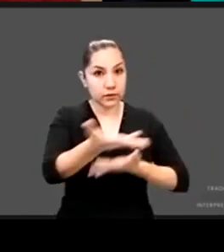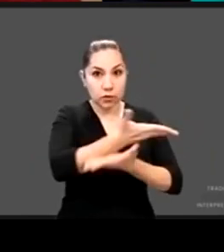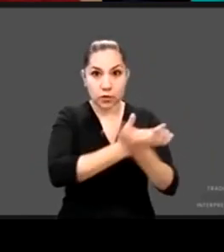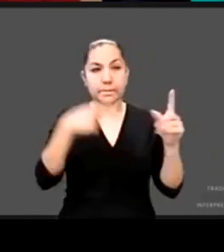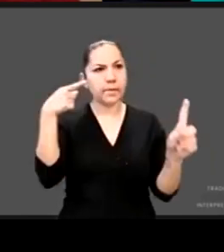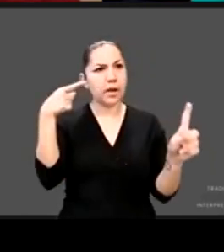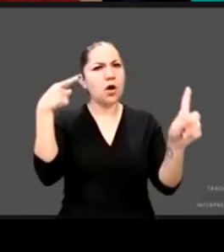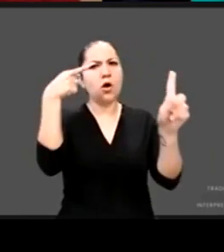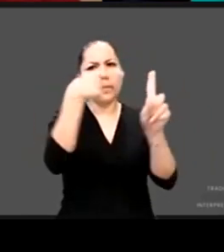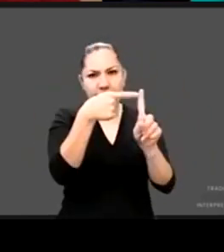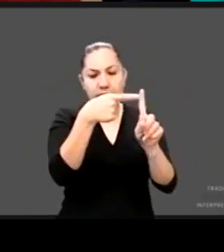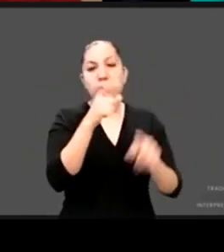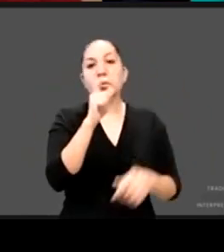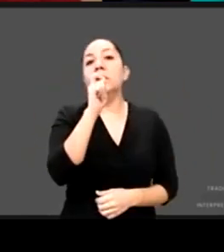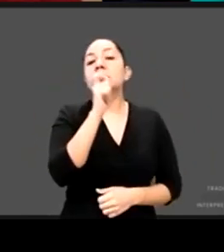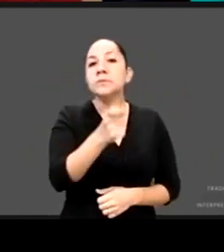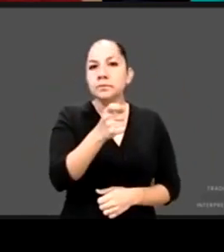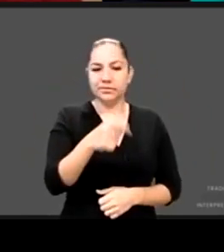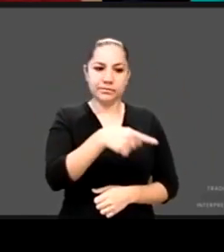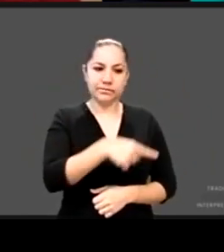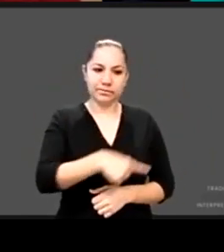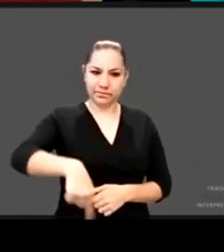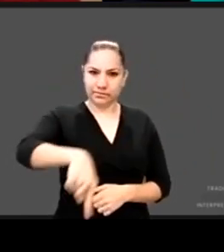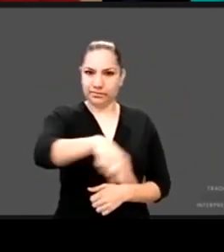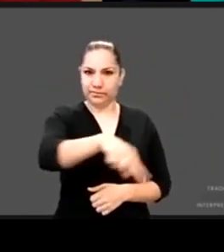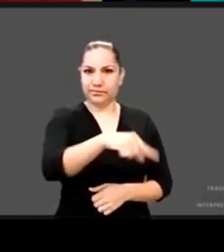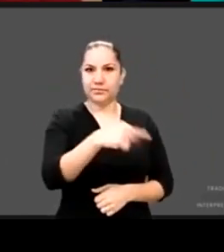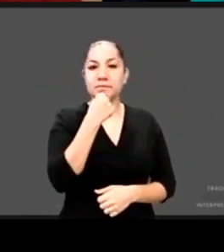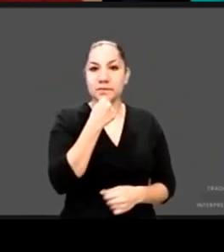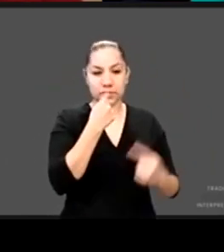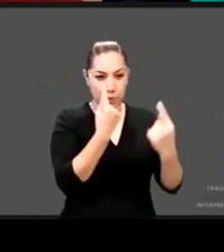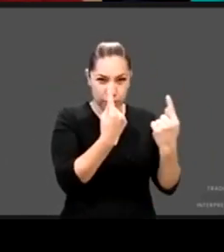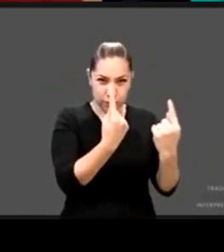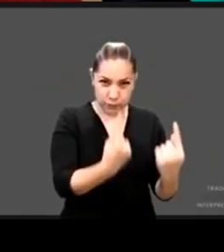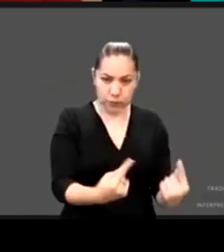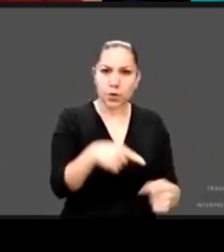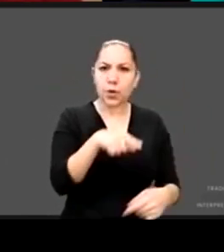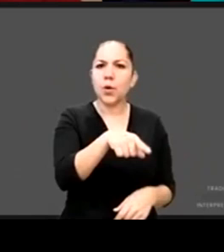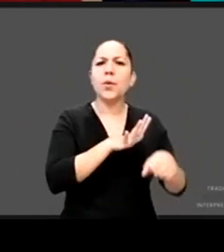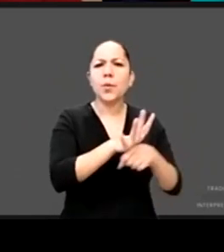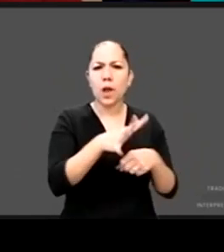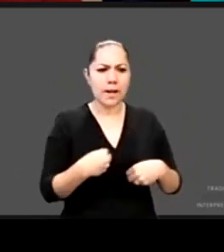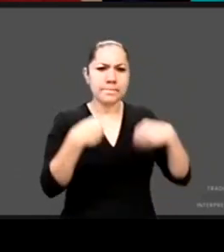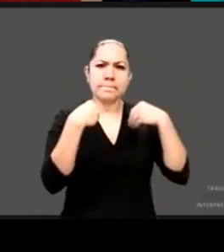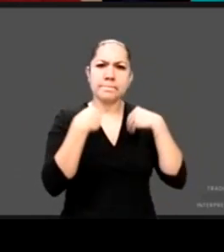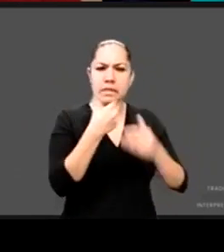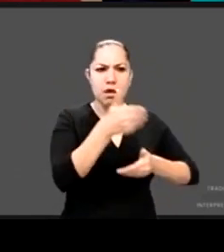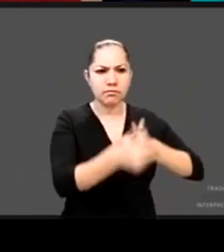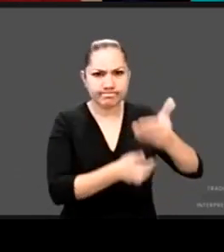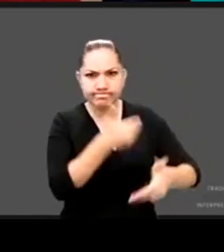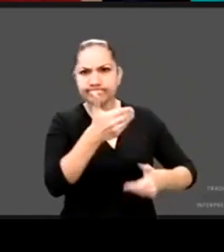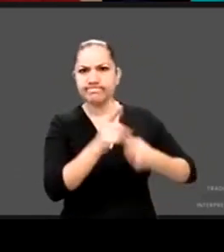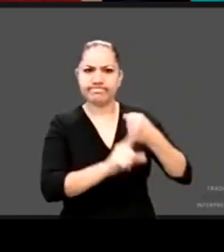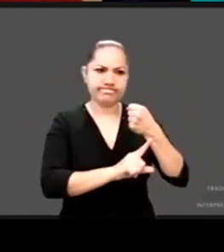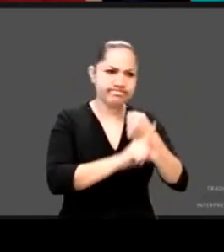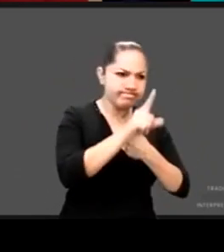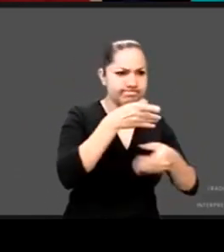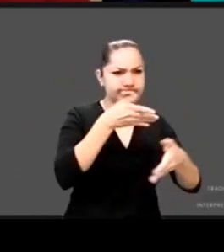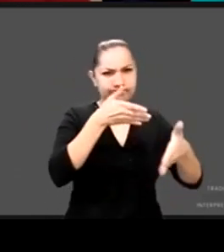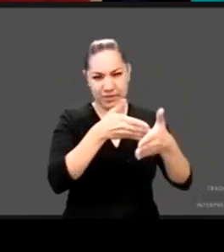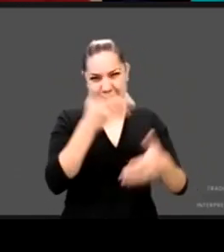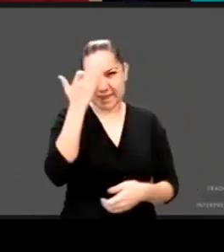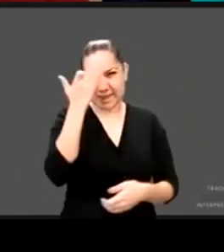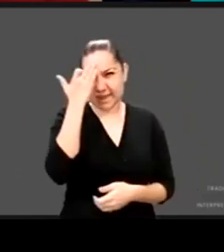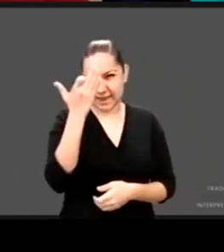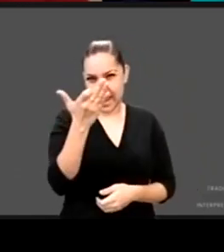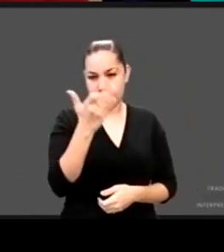y vulnerabilidades a los que se enfrentan de forma particular las niñas y niños durante la primera infancia. Un